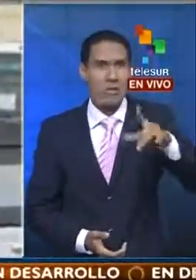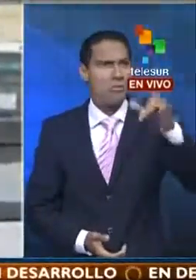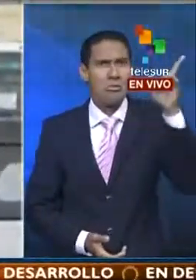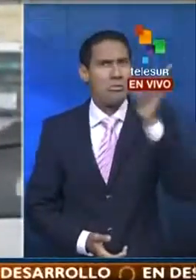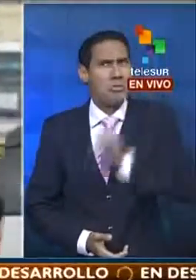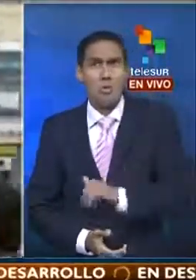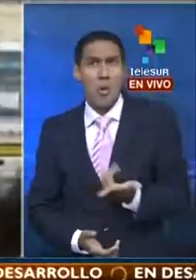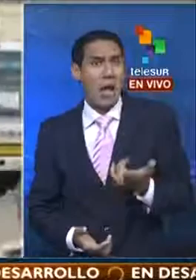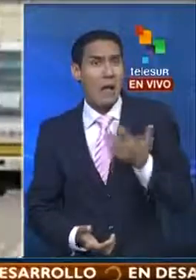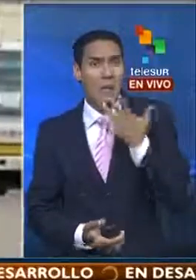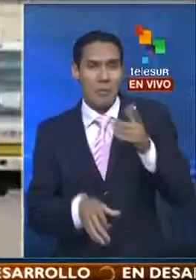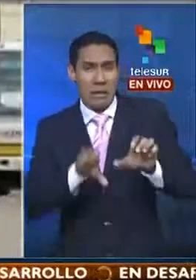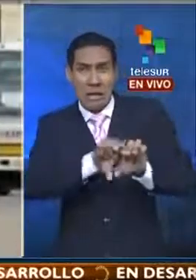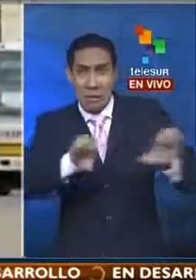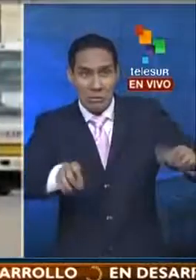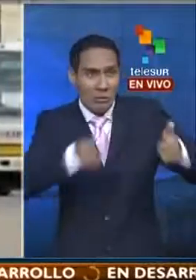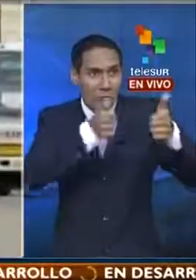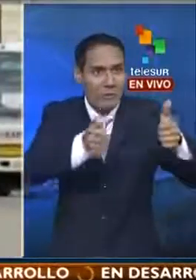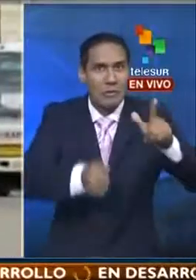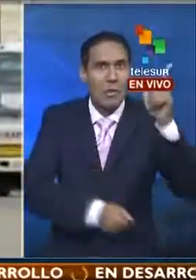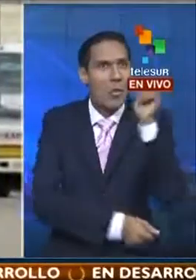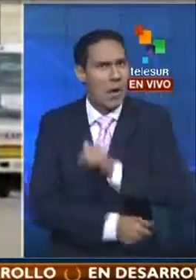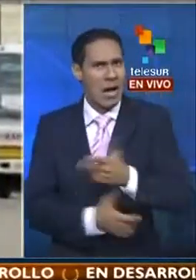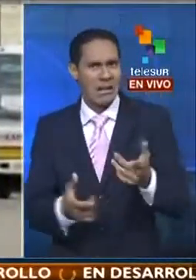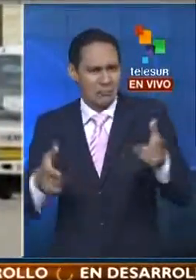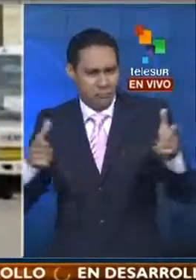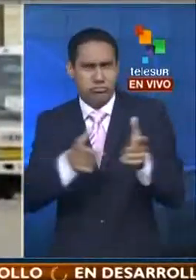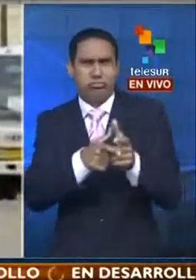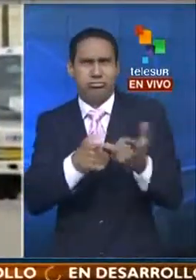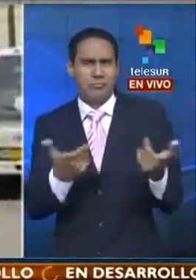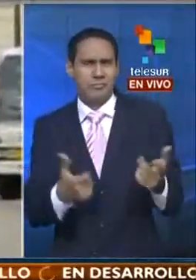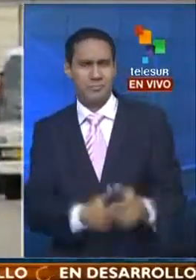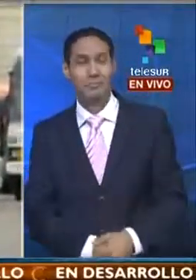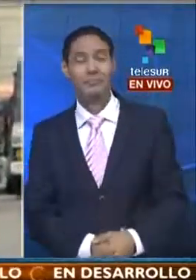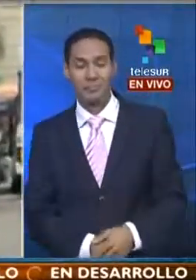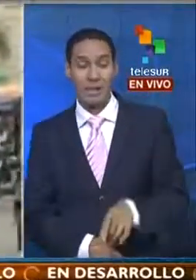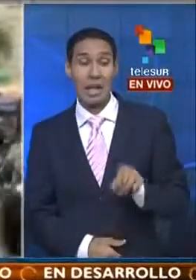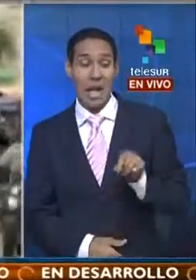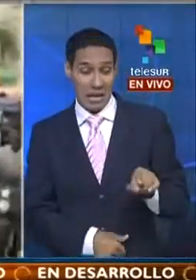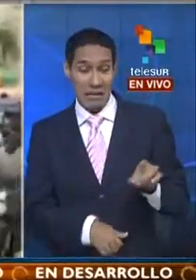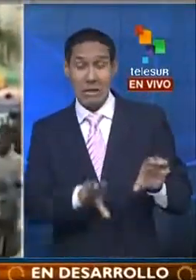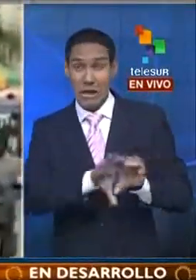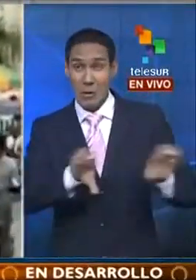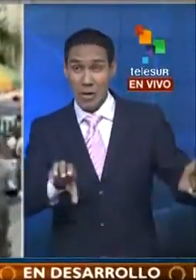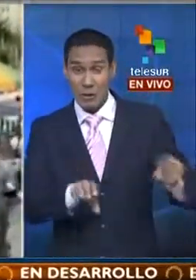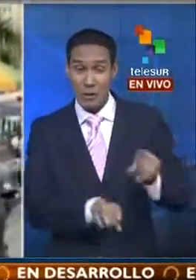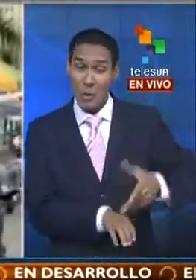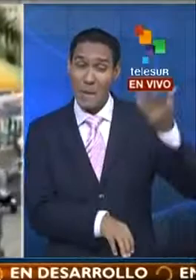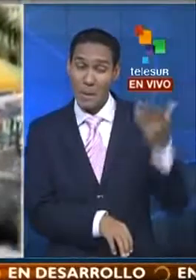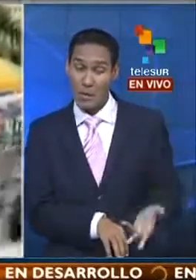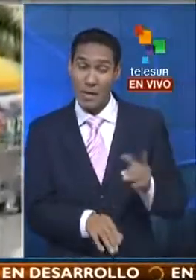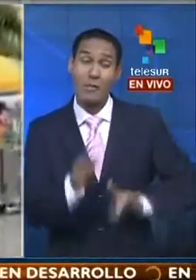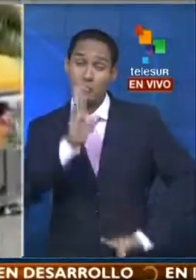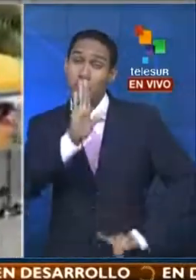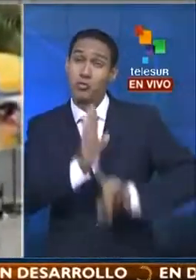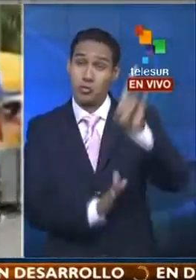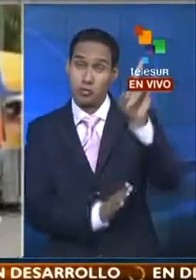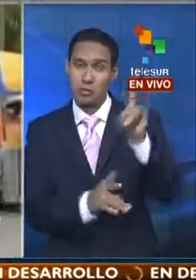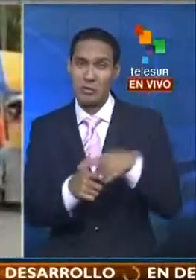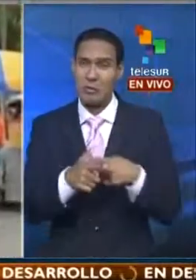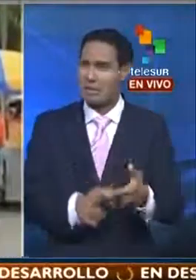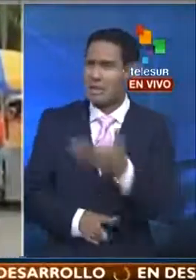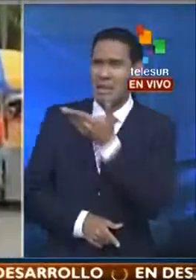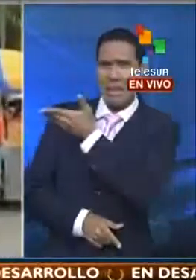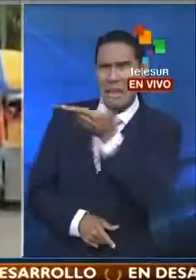menor calidad en la educación. Esto, sabemos que la educación es la herramienta para el progreso. Estas comunidades,